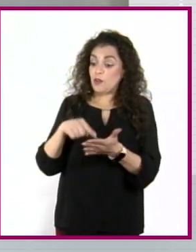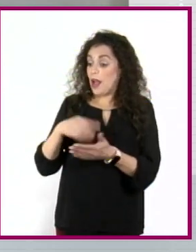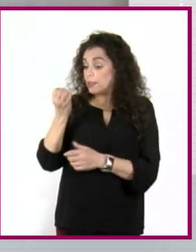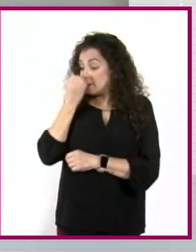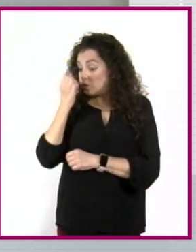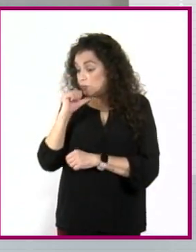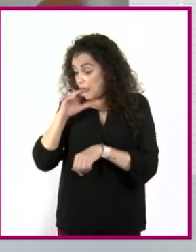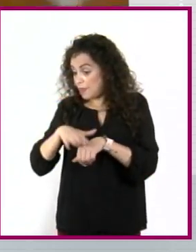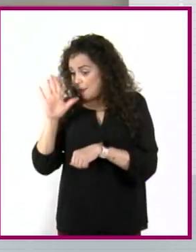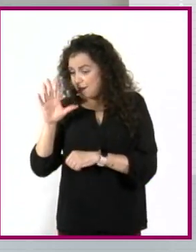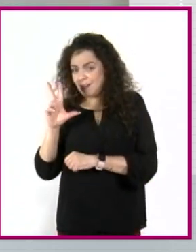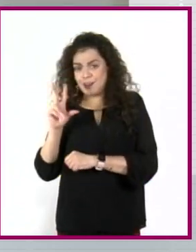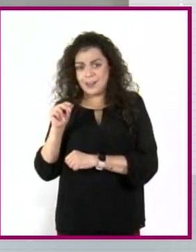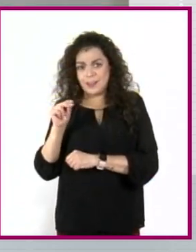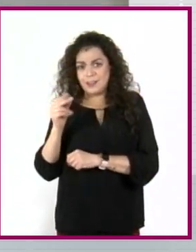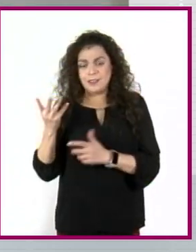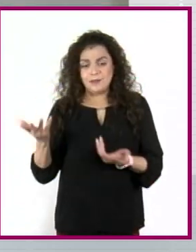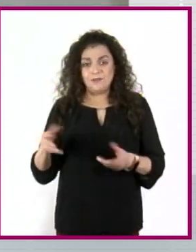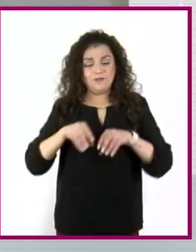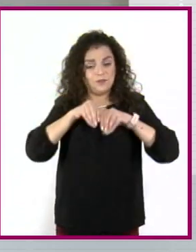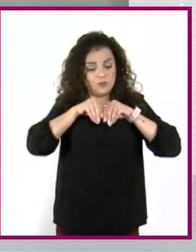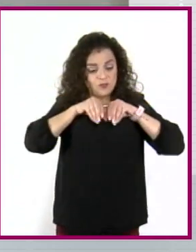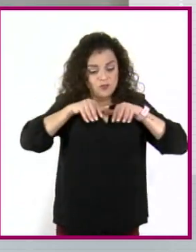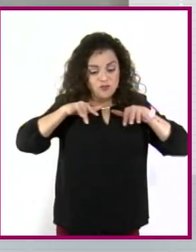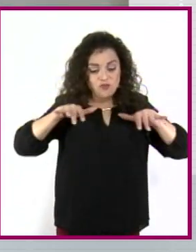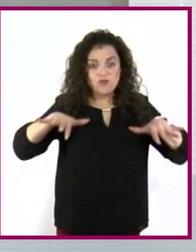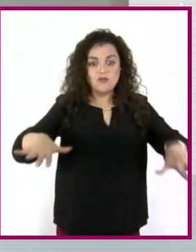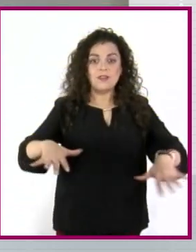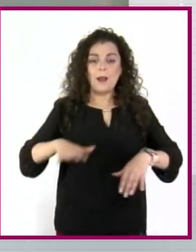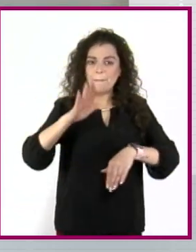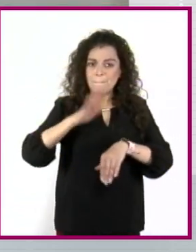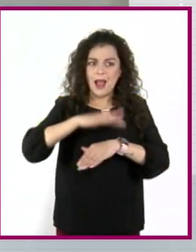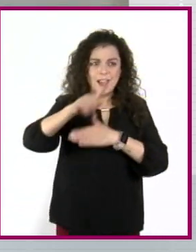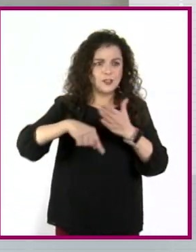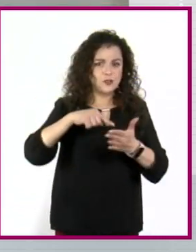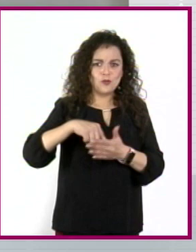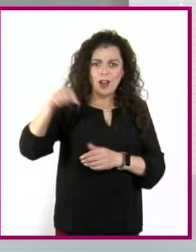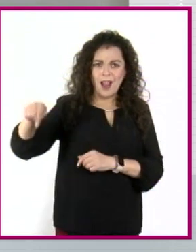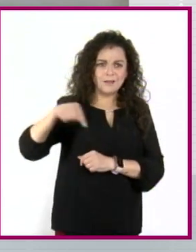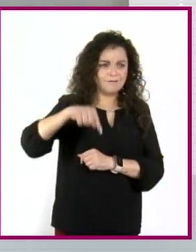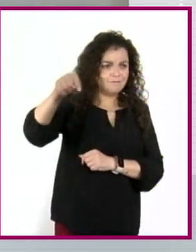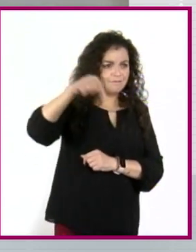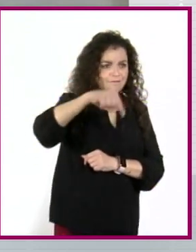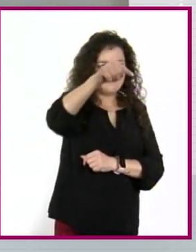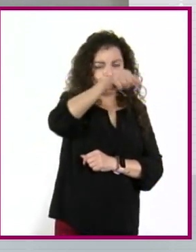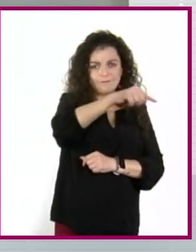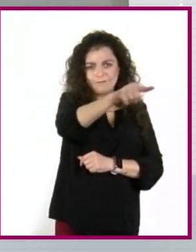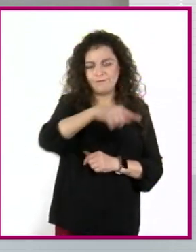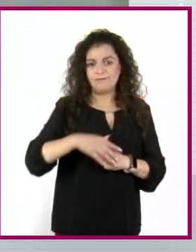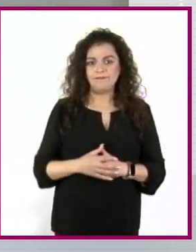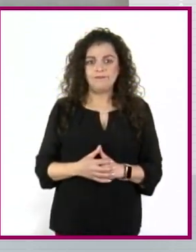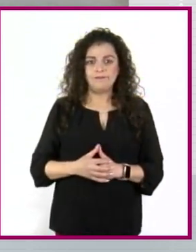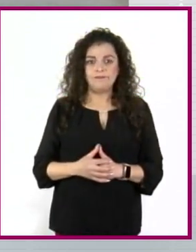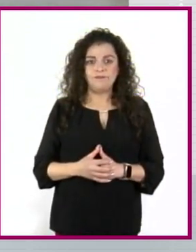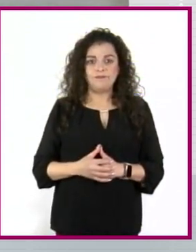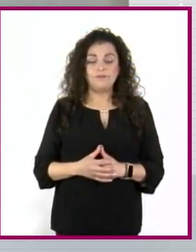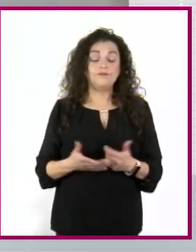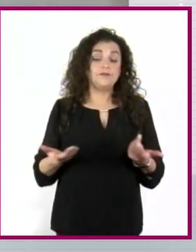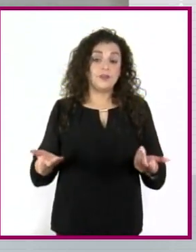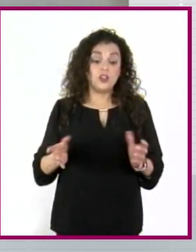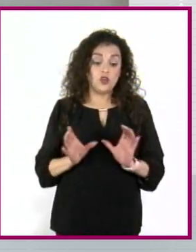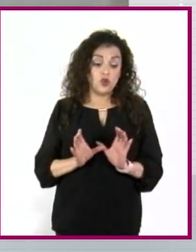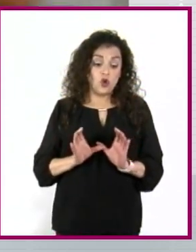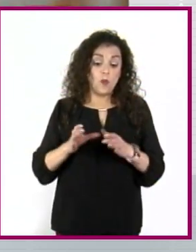escolar, sino trascender la comunidad escolar. Ir a la comunidad, y va,